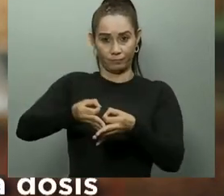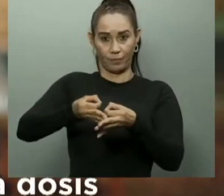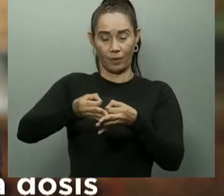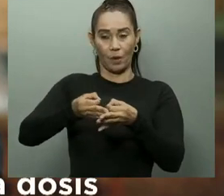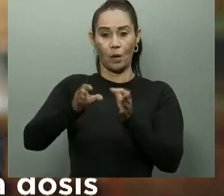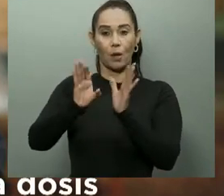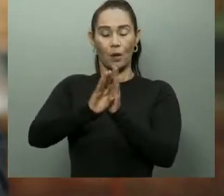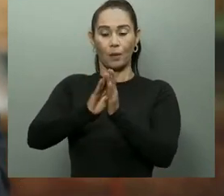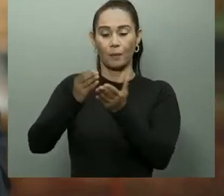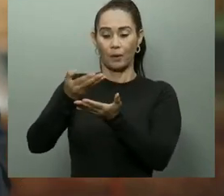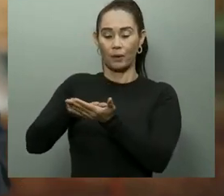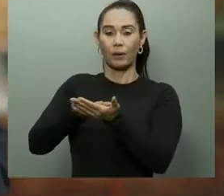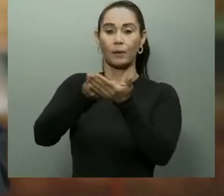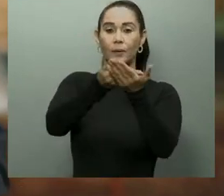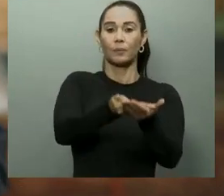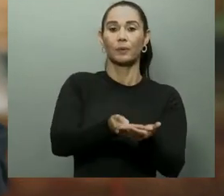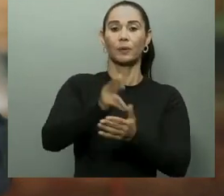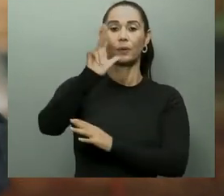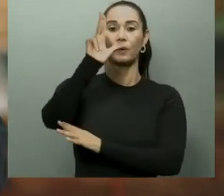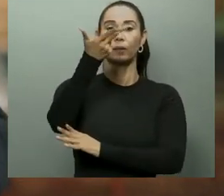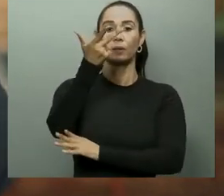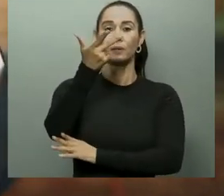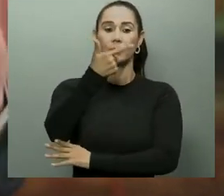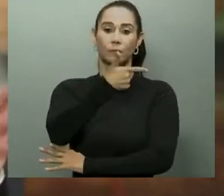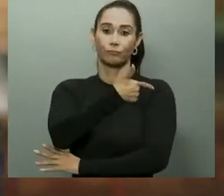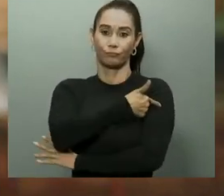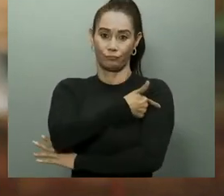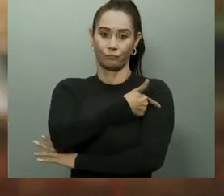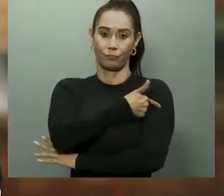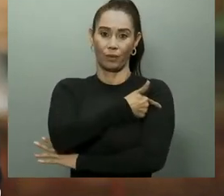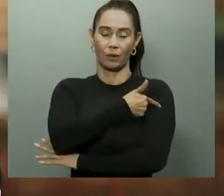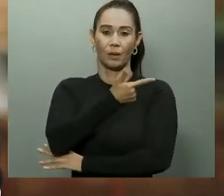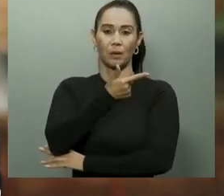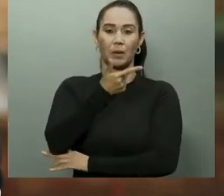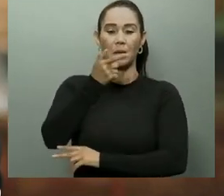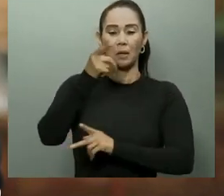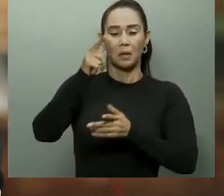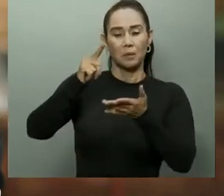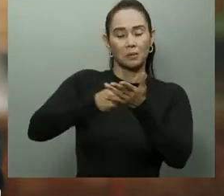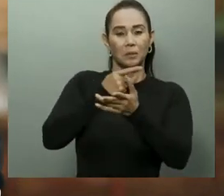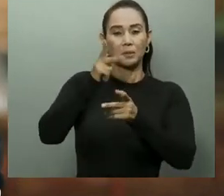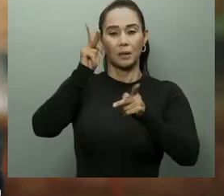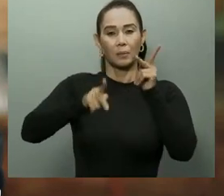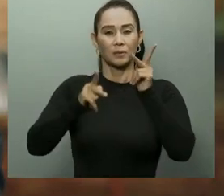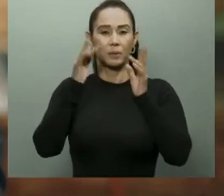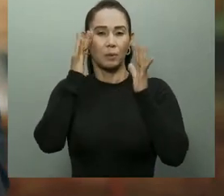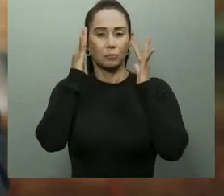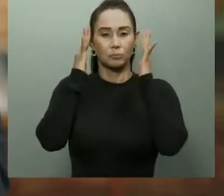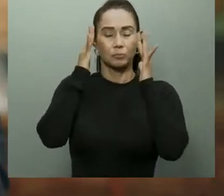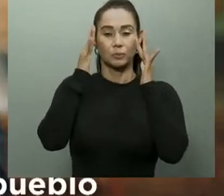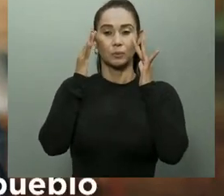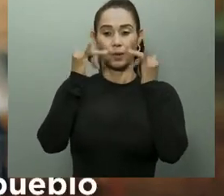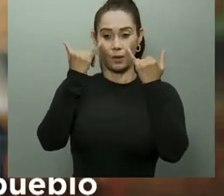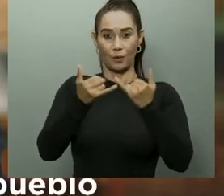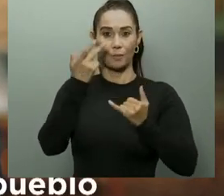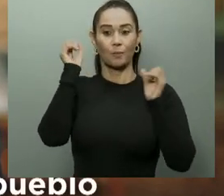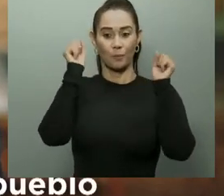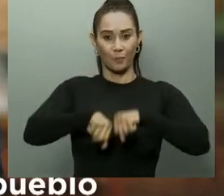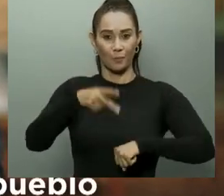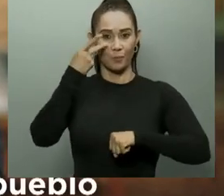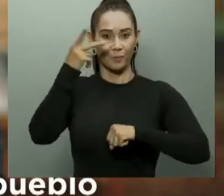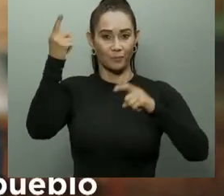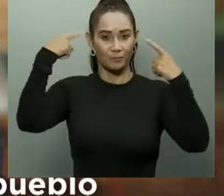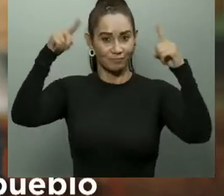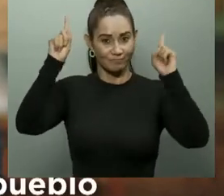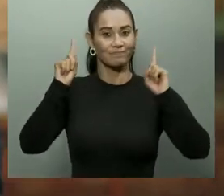propuesta de una tercera dosis de la vacuna, que en su día resultó polémica y hoy se ha demostrado exitosa. Pero también